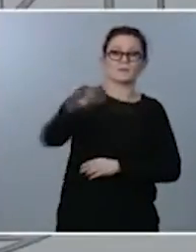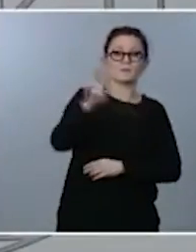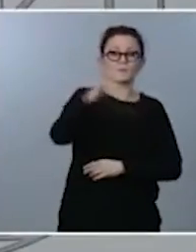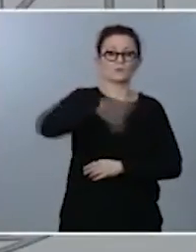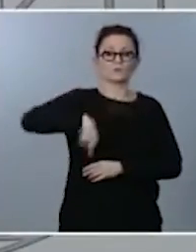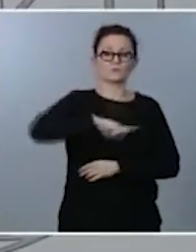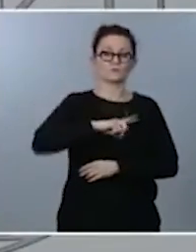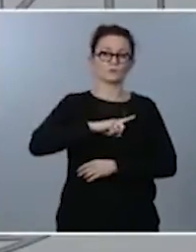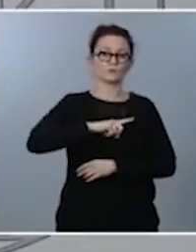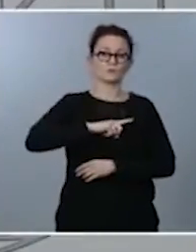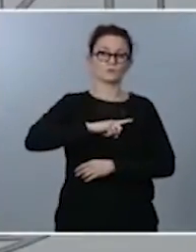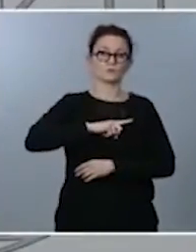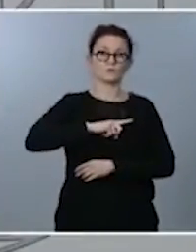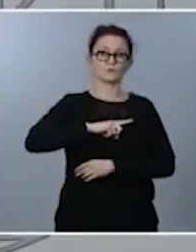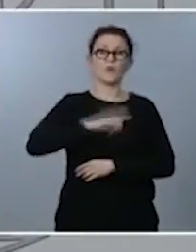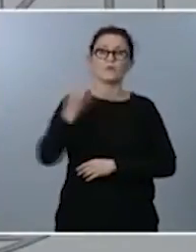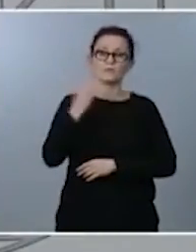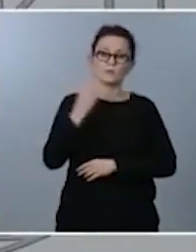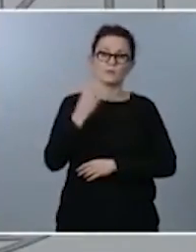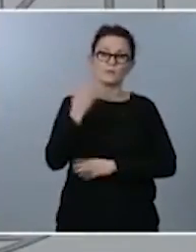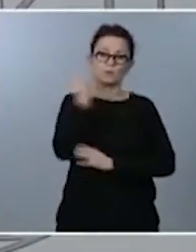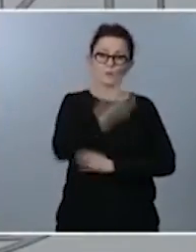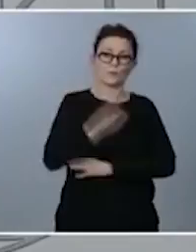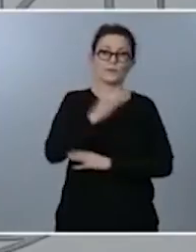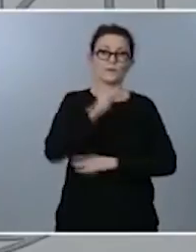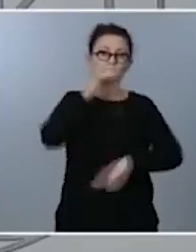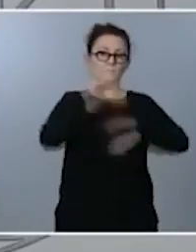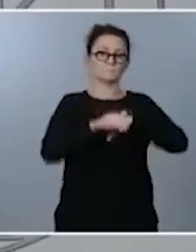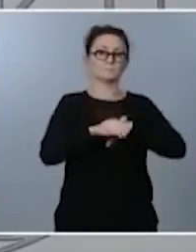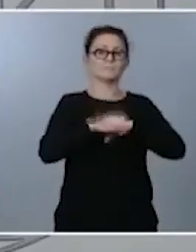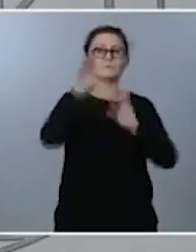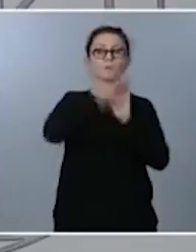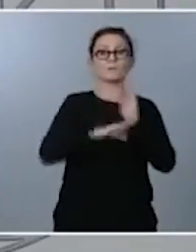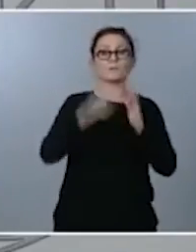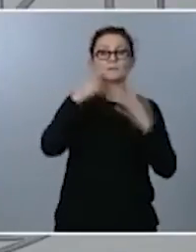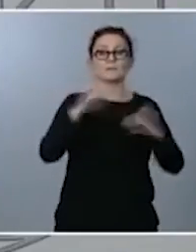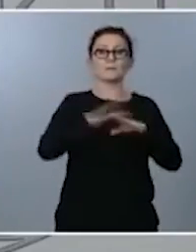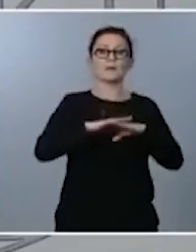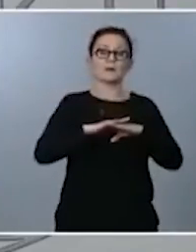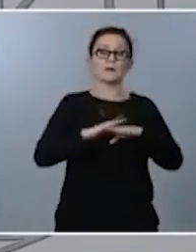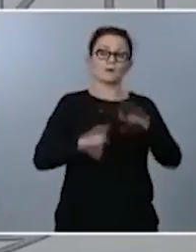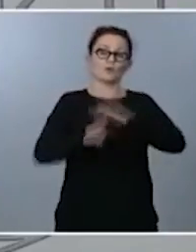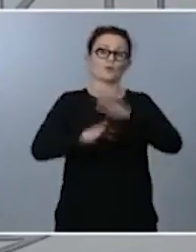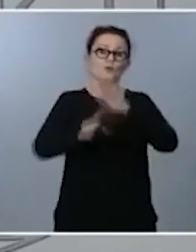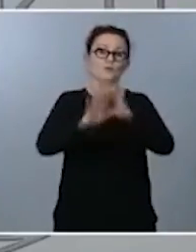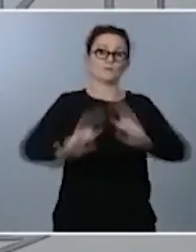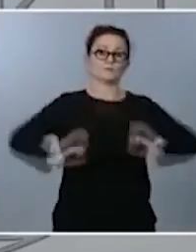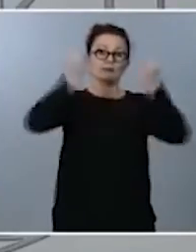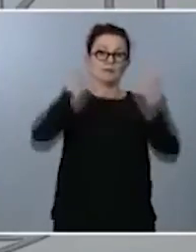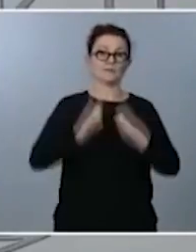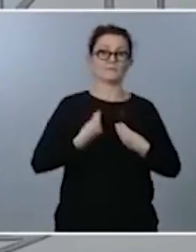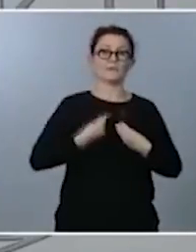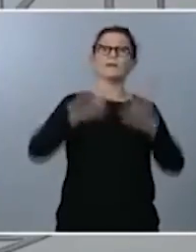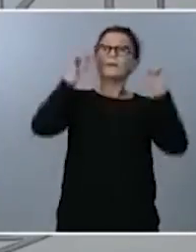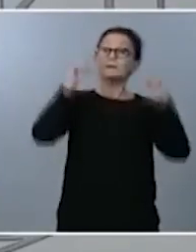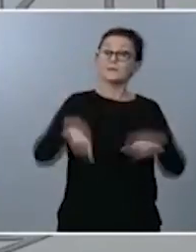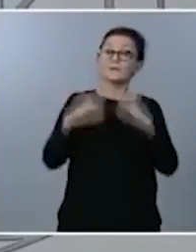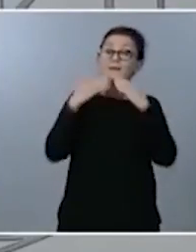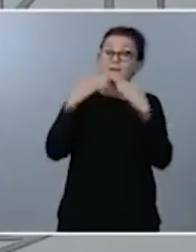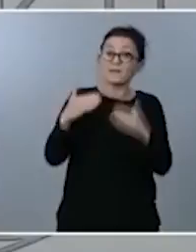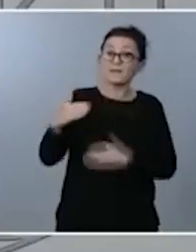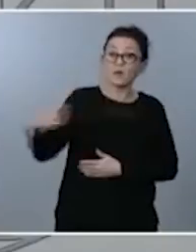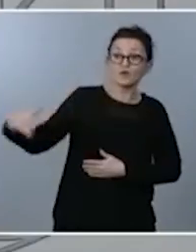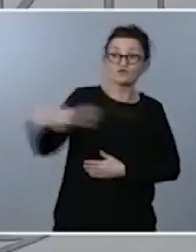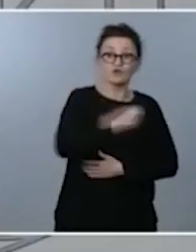que sigamos las recomendaciones sanitarias para permitirnos salvar vidas y agradecer a todos los que han hecho posible este